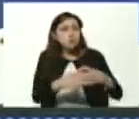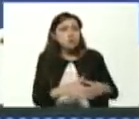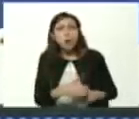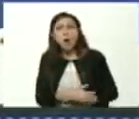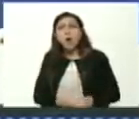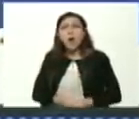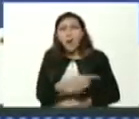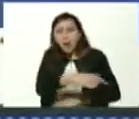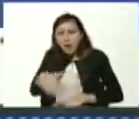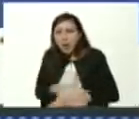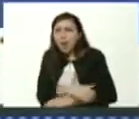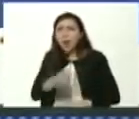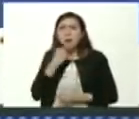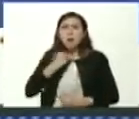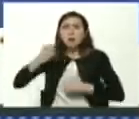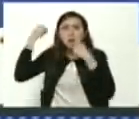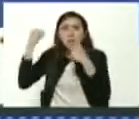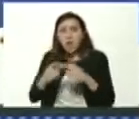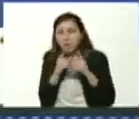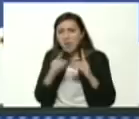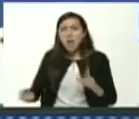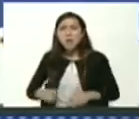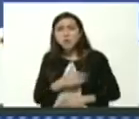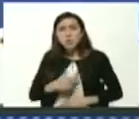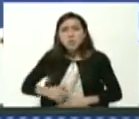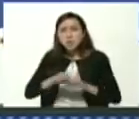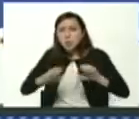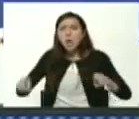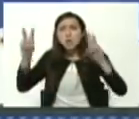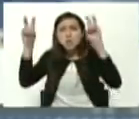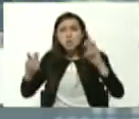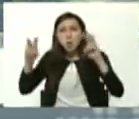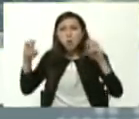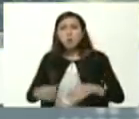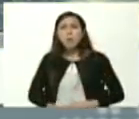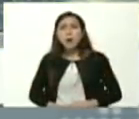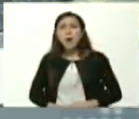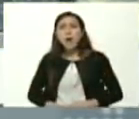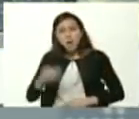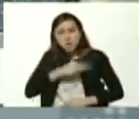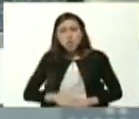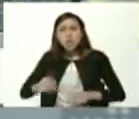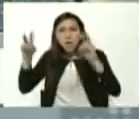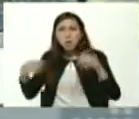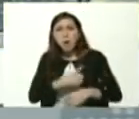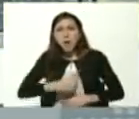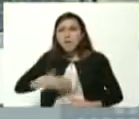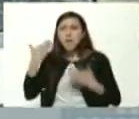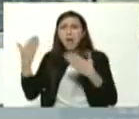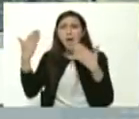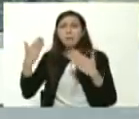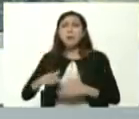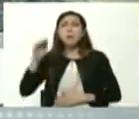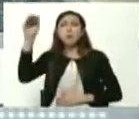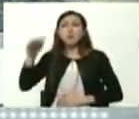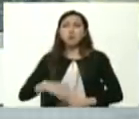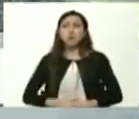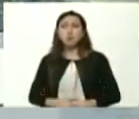bate en las calles por el derecho a una nueva educación por el derecho a una nueva sociedad por el derecho al futuro